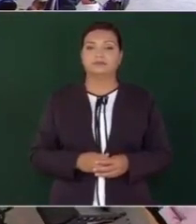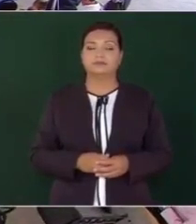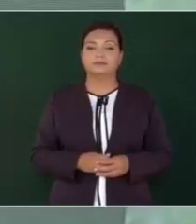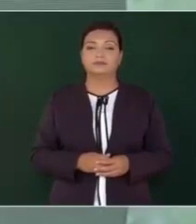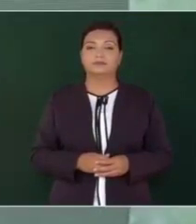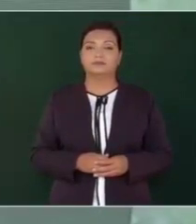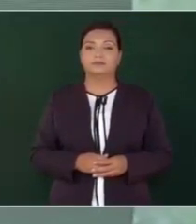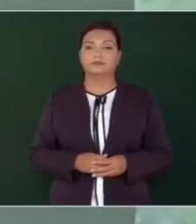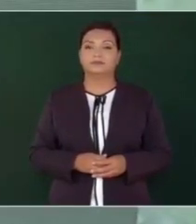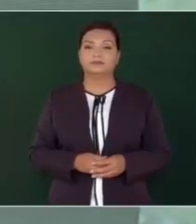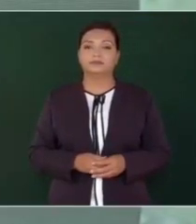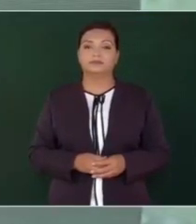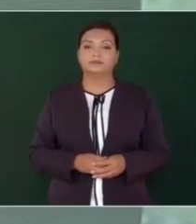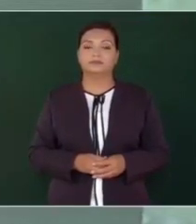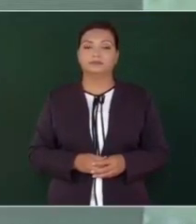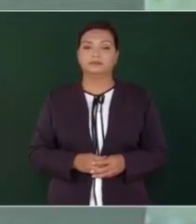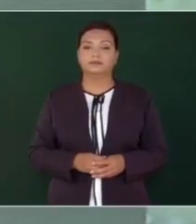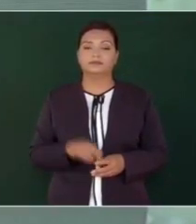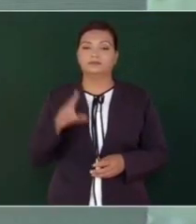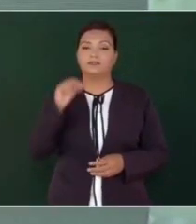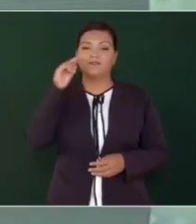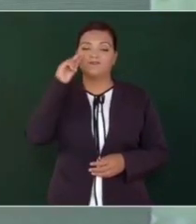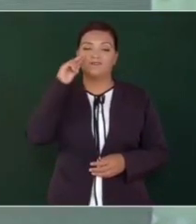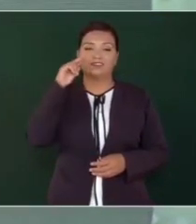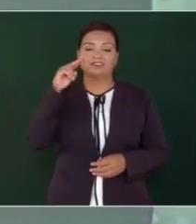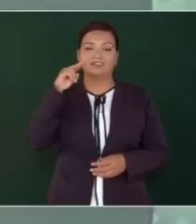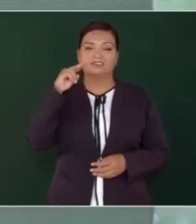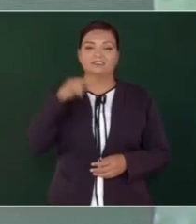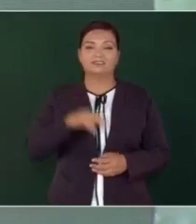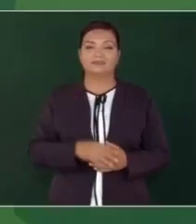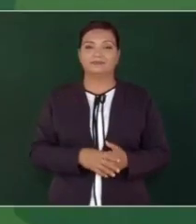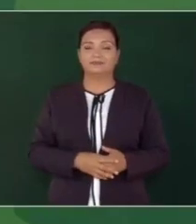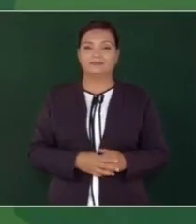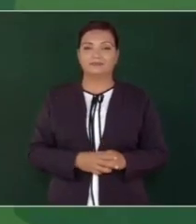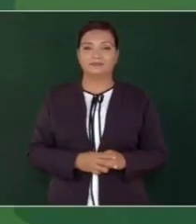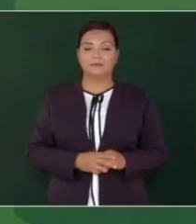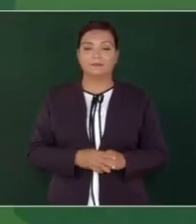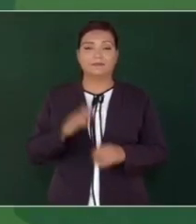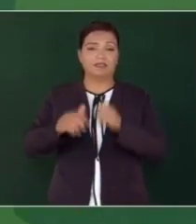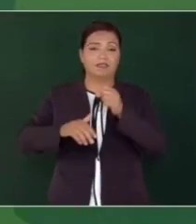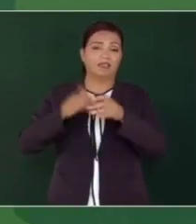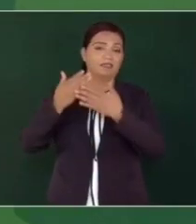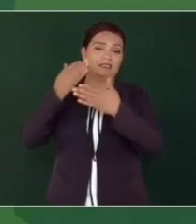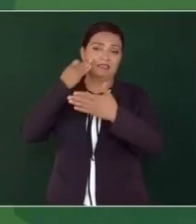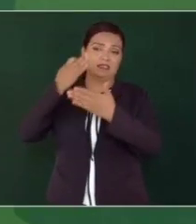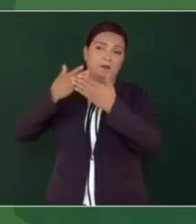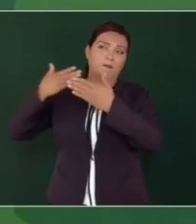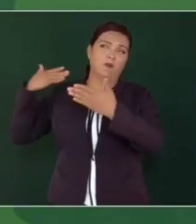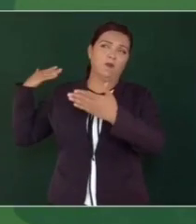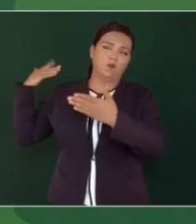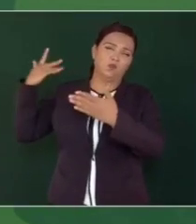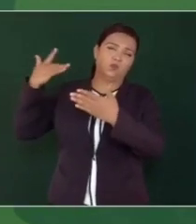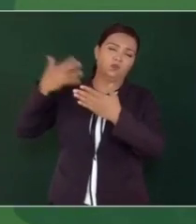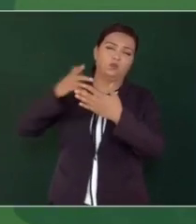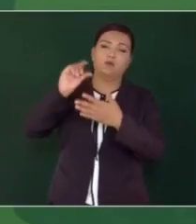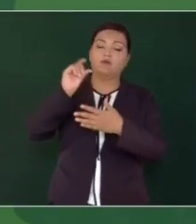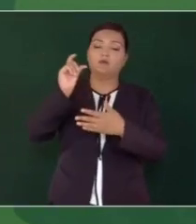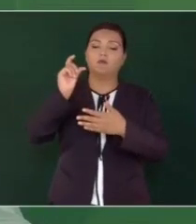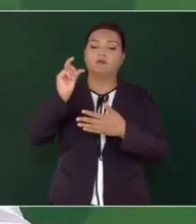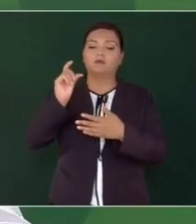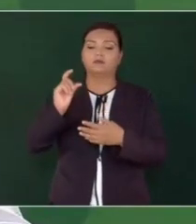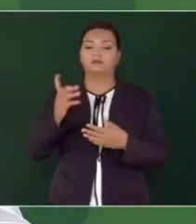Eso, pues, no se veía desde hacía mucho tiempo, desde que se tomó